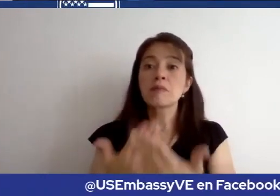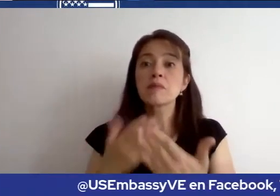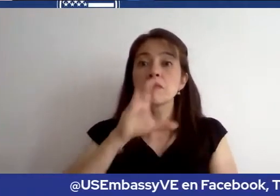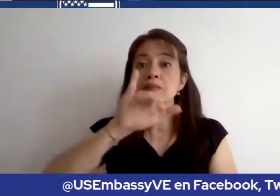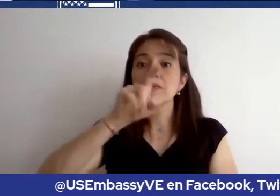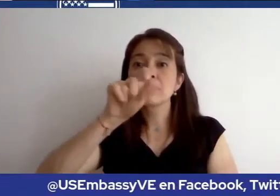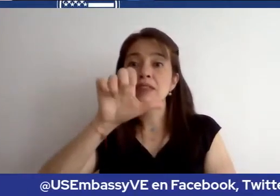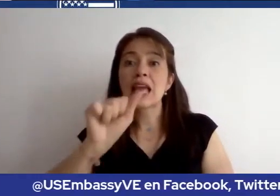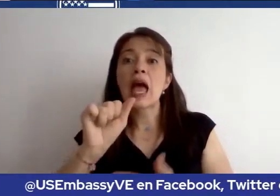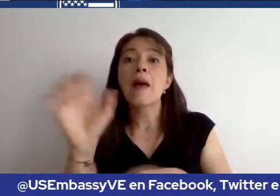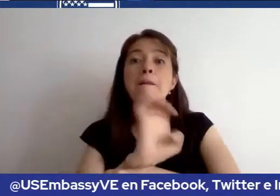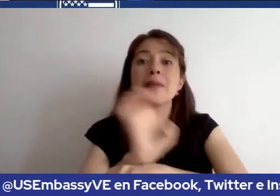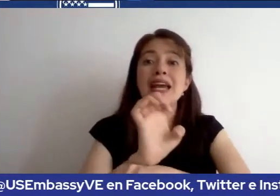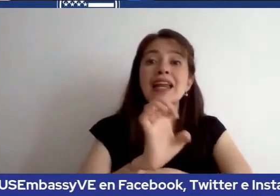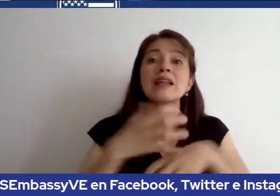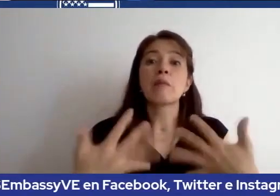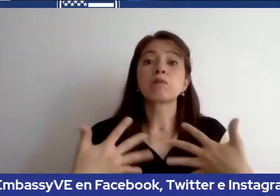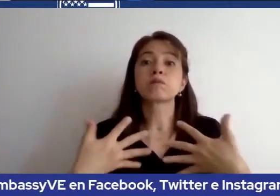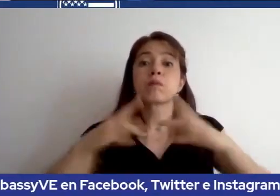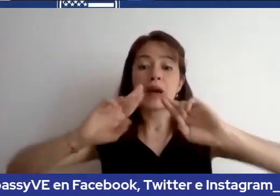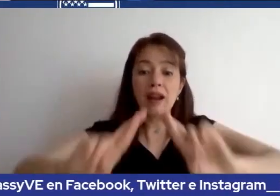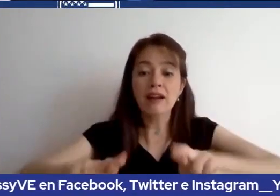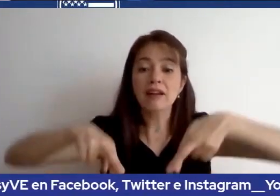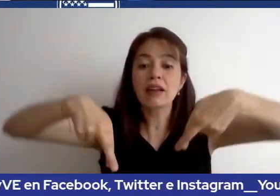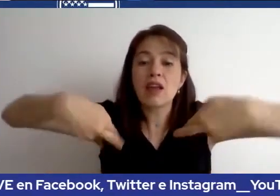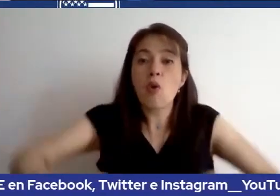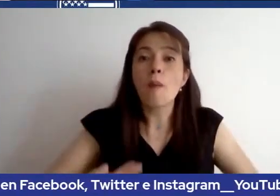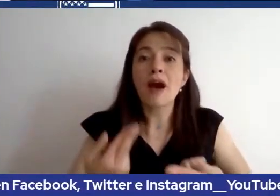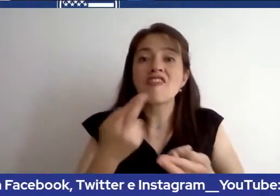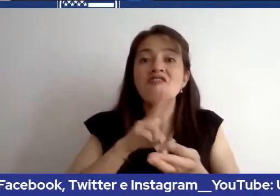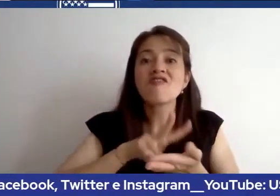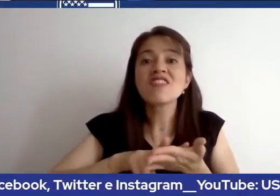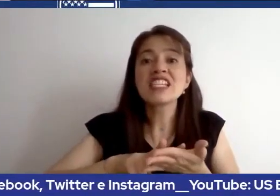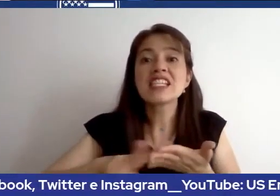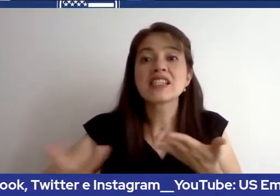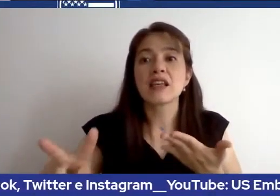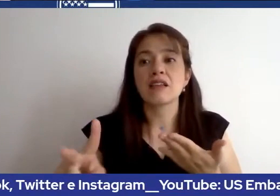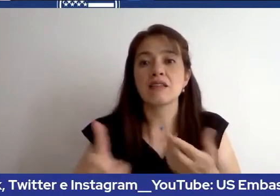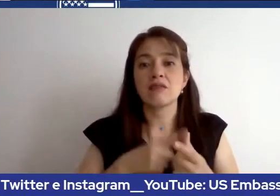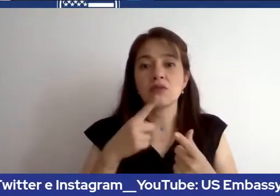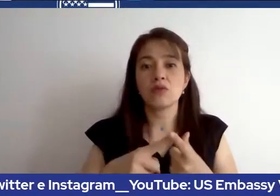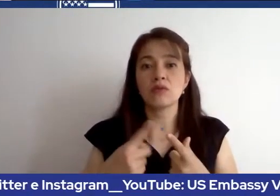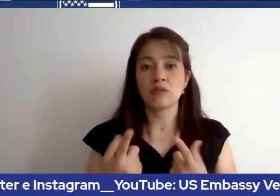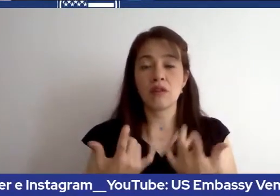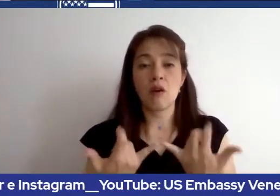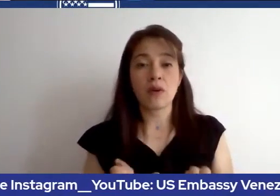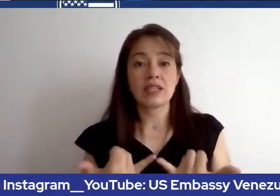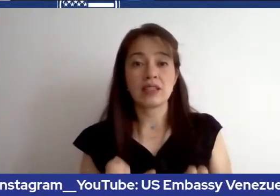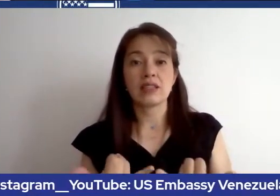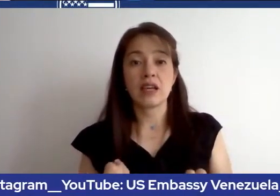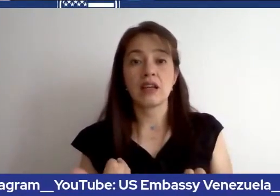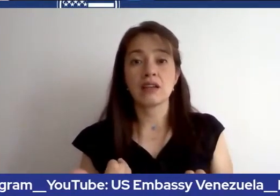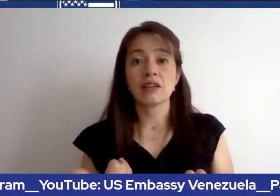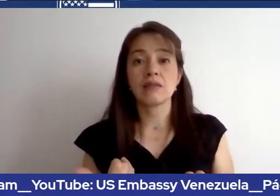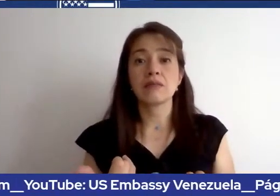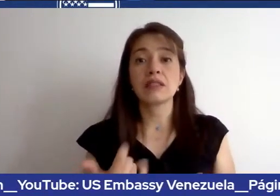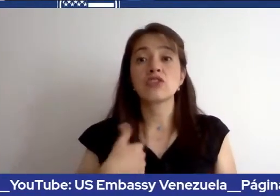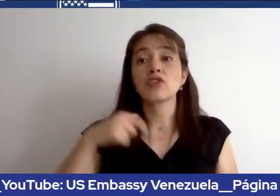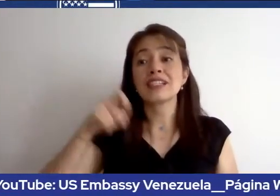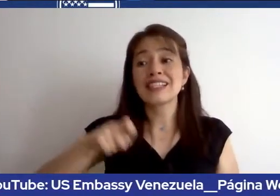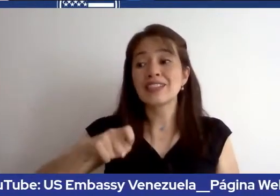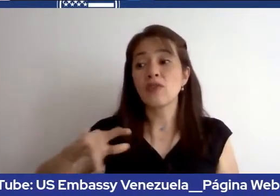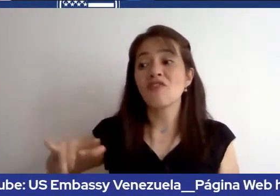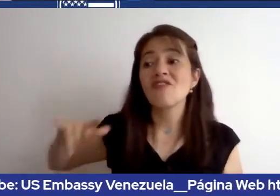para renovar mi visa tipo C-1D. Mi empresa pide que viaje este